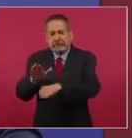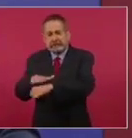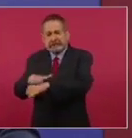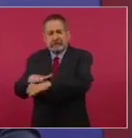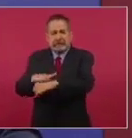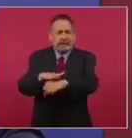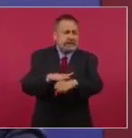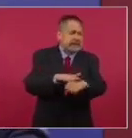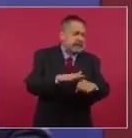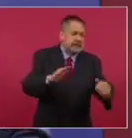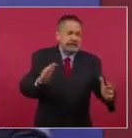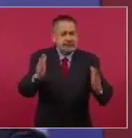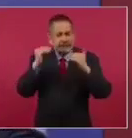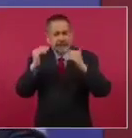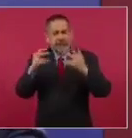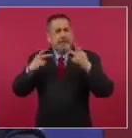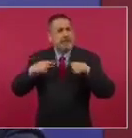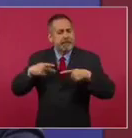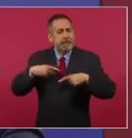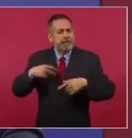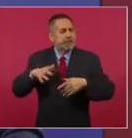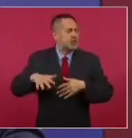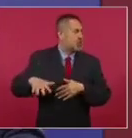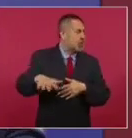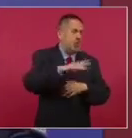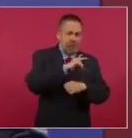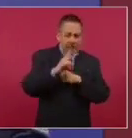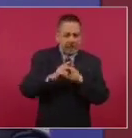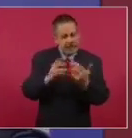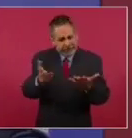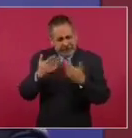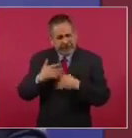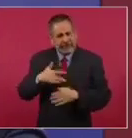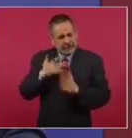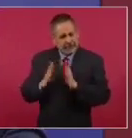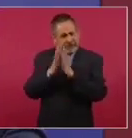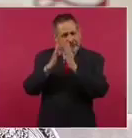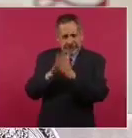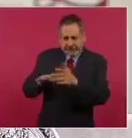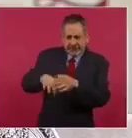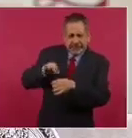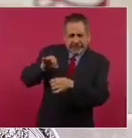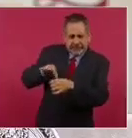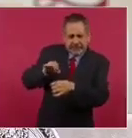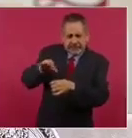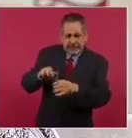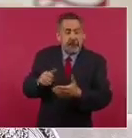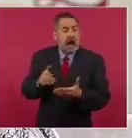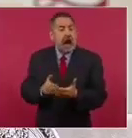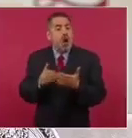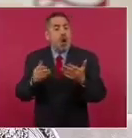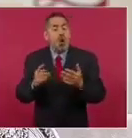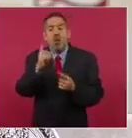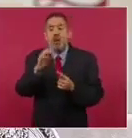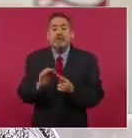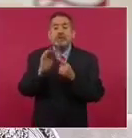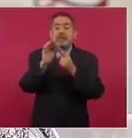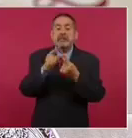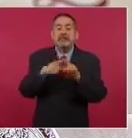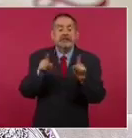participar, como lo hacemos todos los años, hoy queremos hacer una invitación especial.